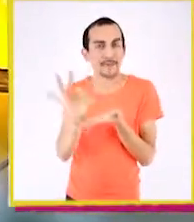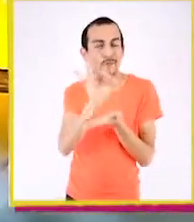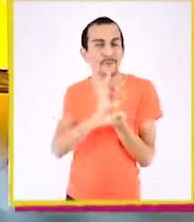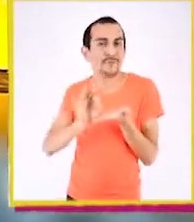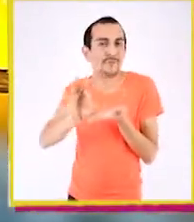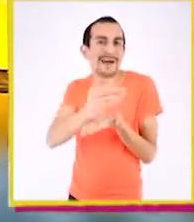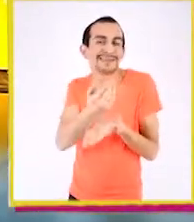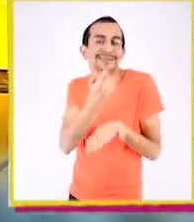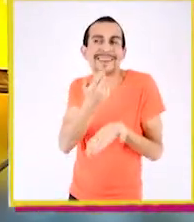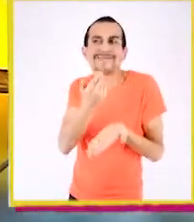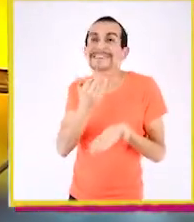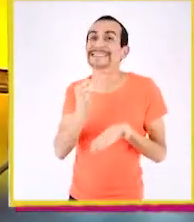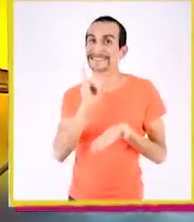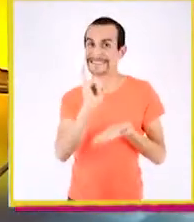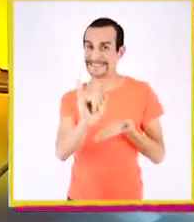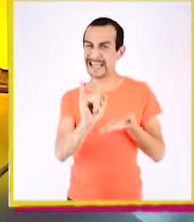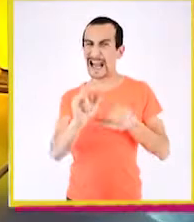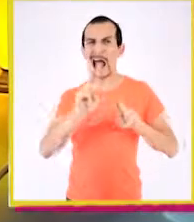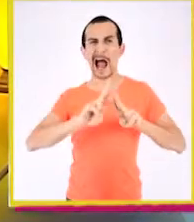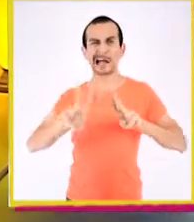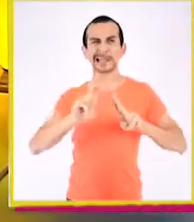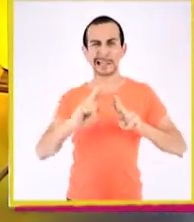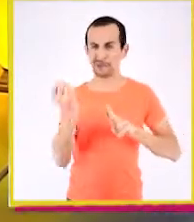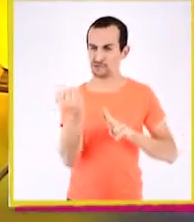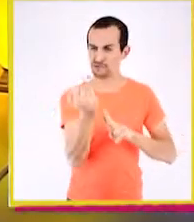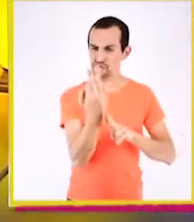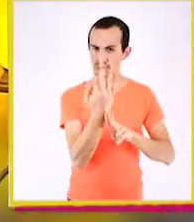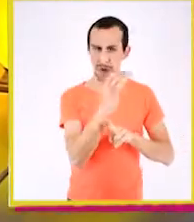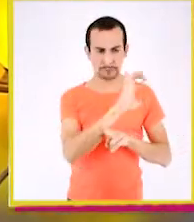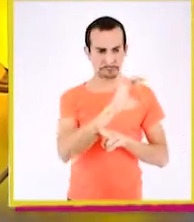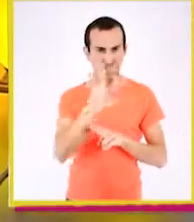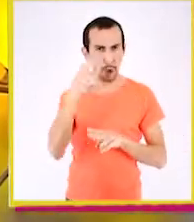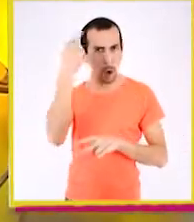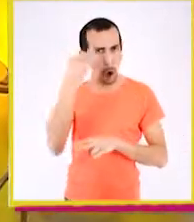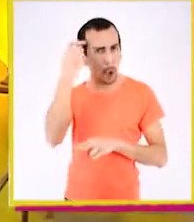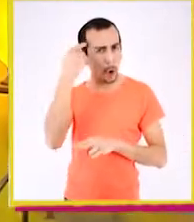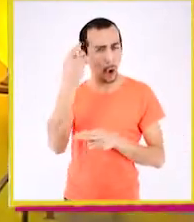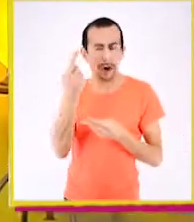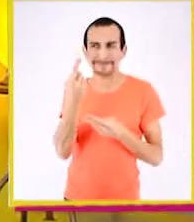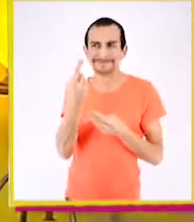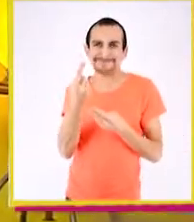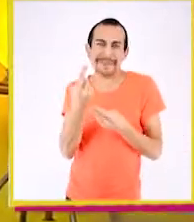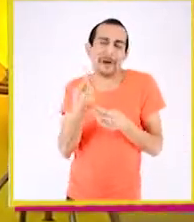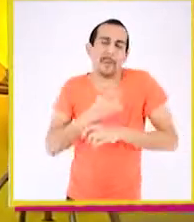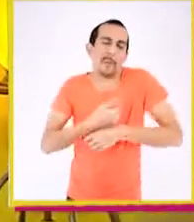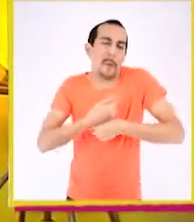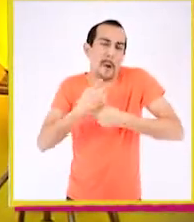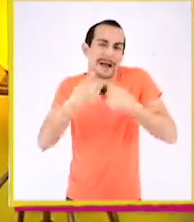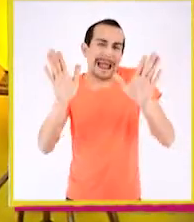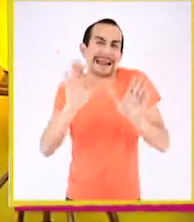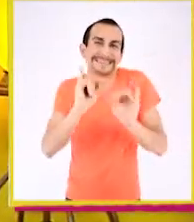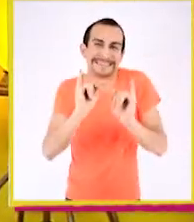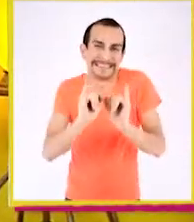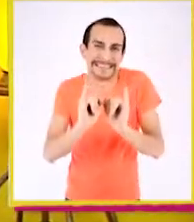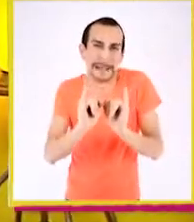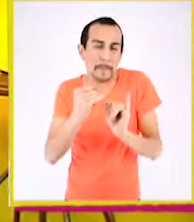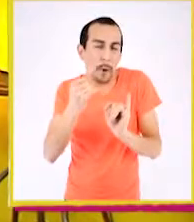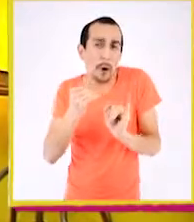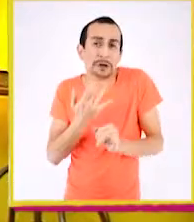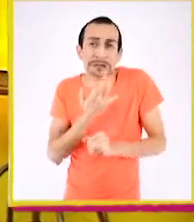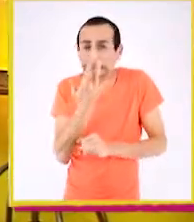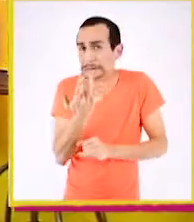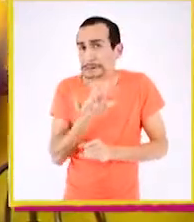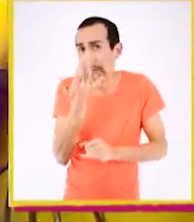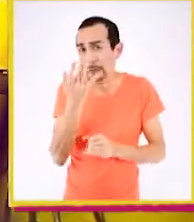Dibujar también. Hacer números o caracteres locos como los chinos o rusos, claro. O